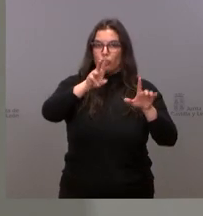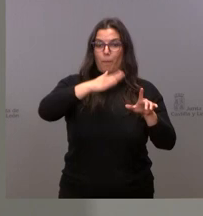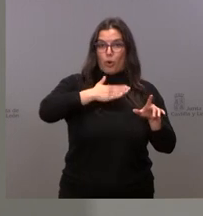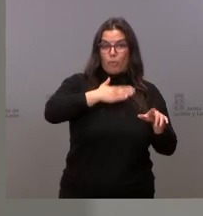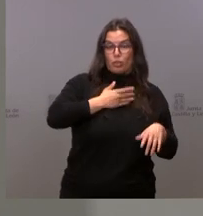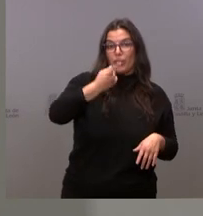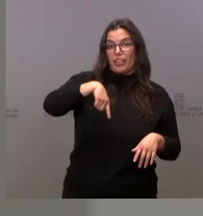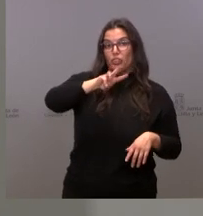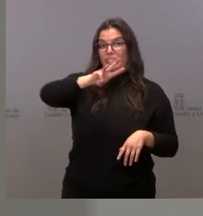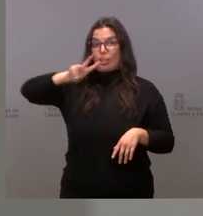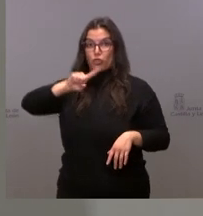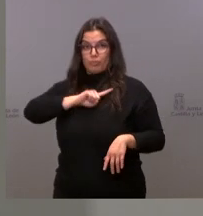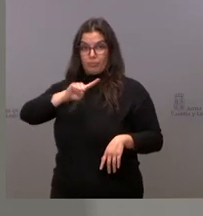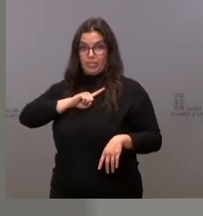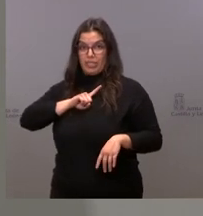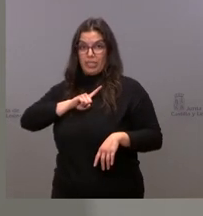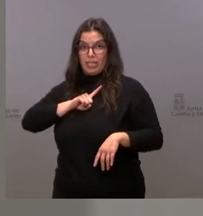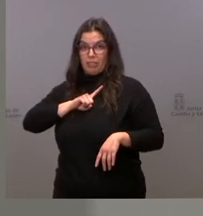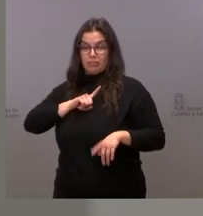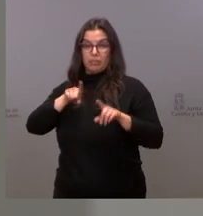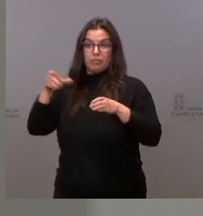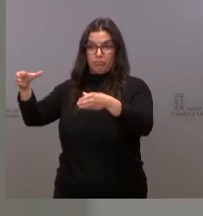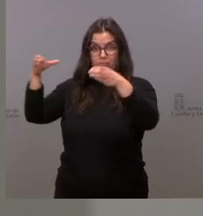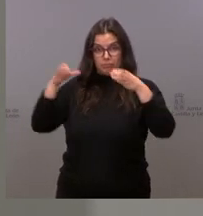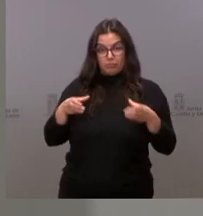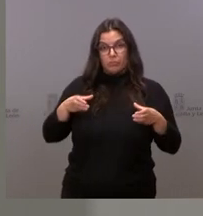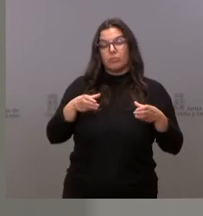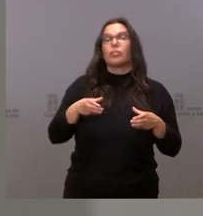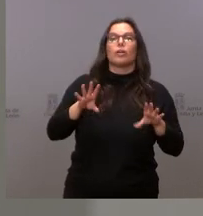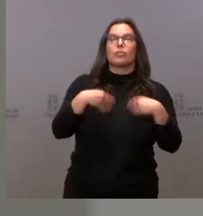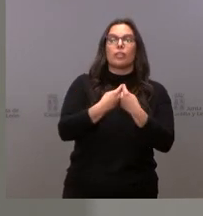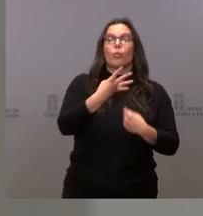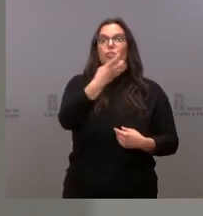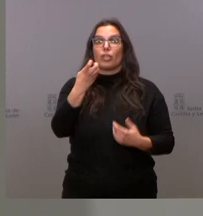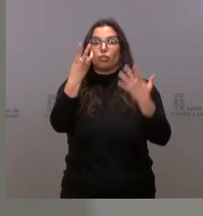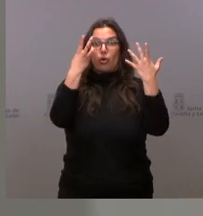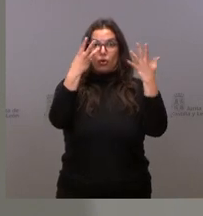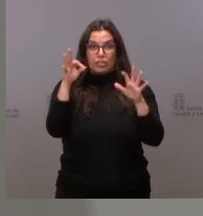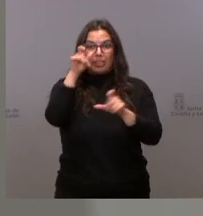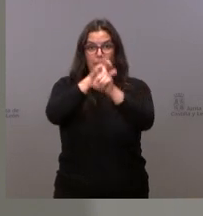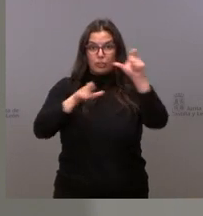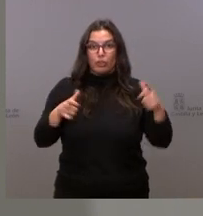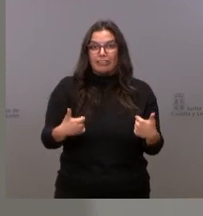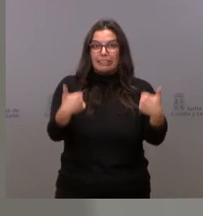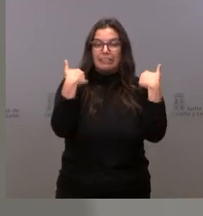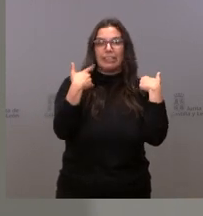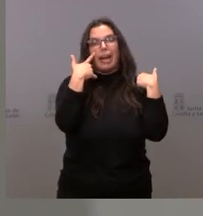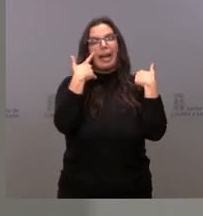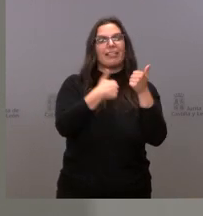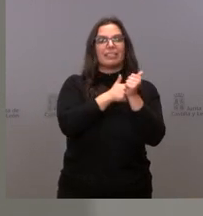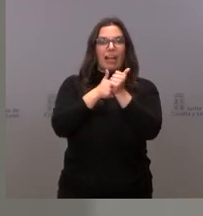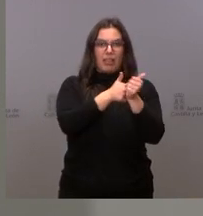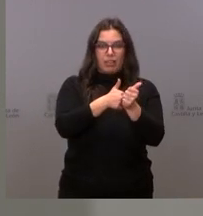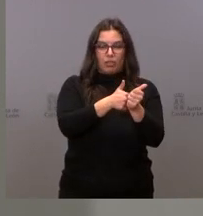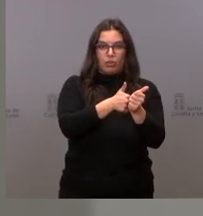132 de las Fuerzas Armadas. Las Fuerzas Armadas tienen 480 efectivos formados que vamos a ir